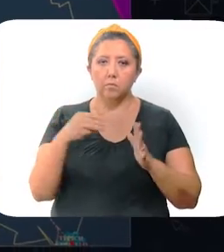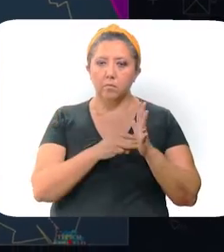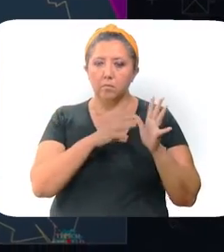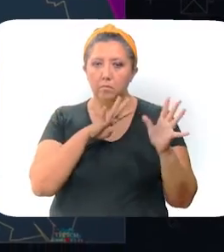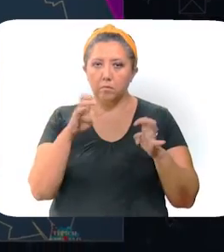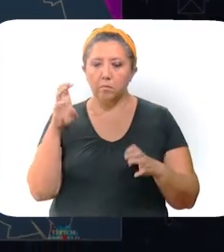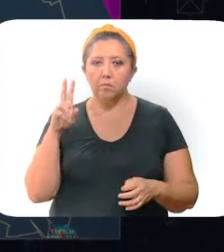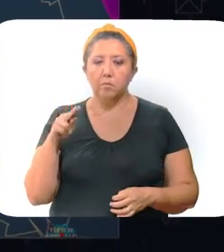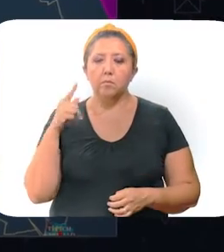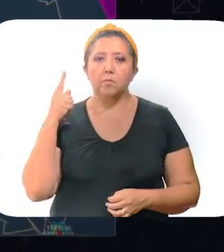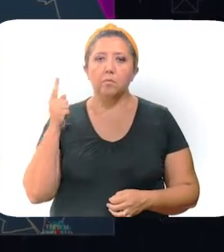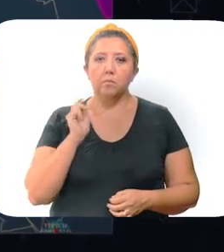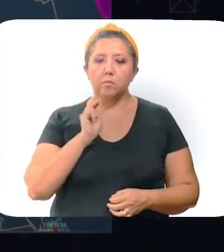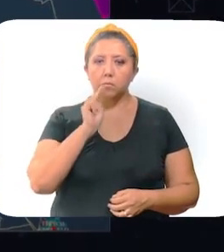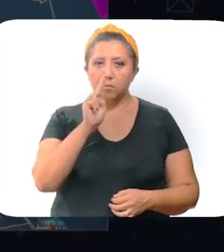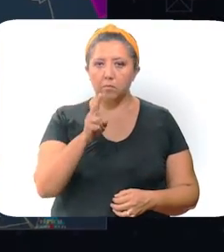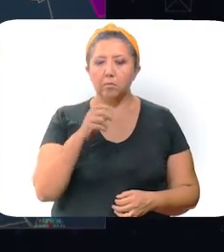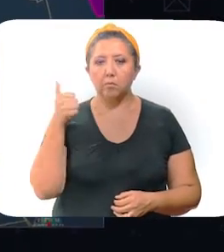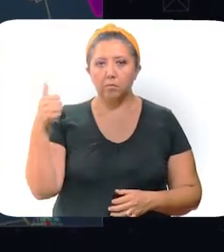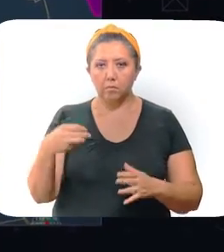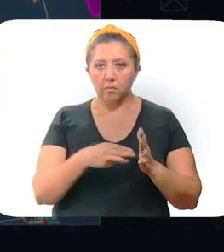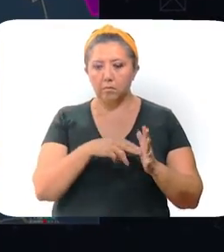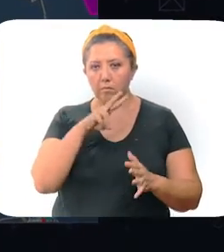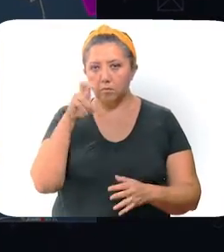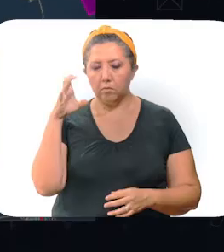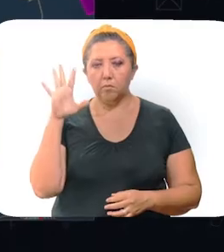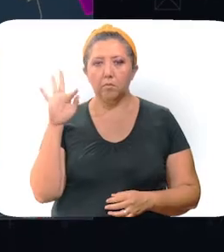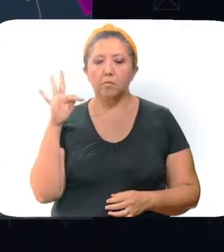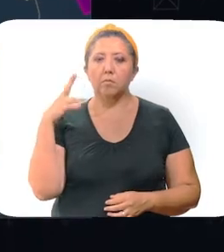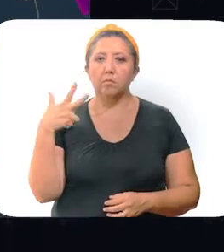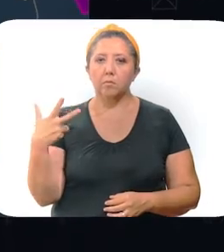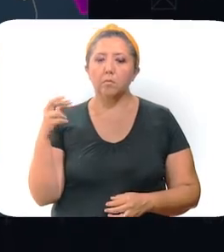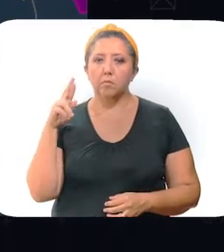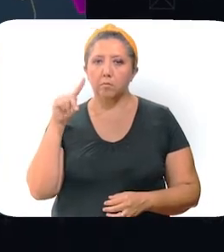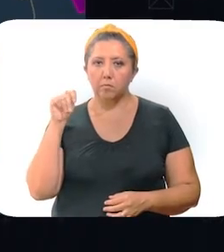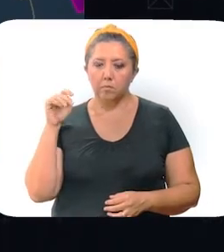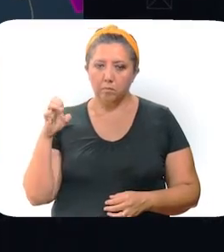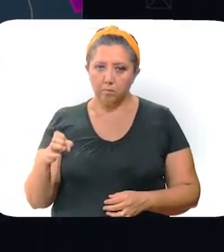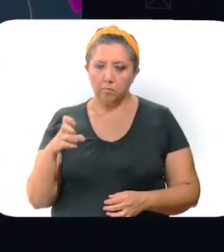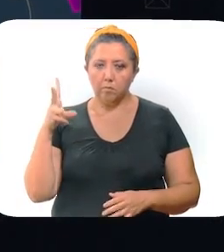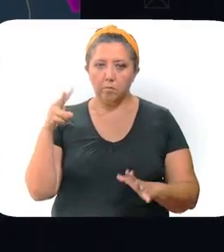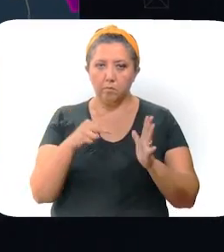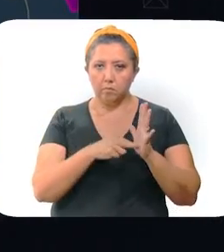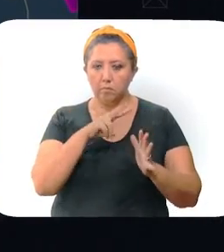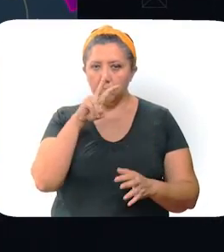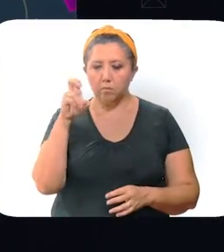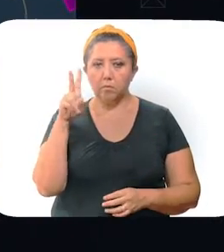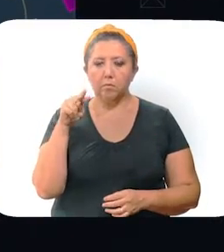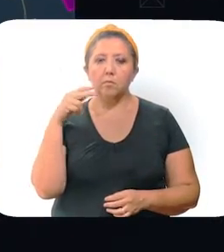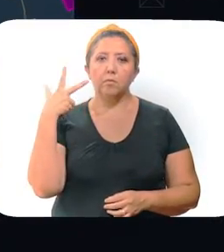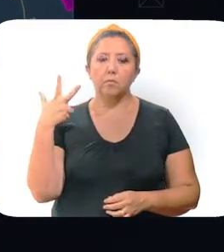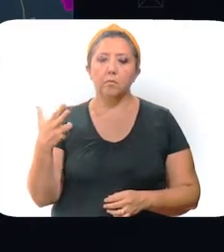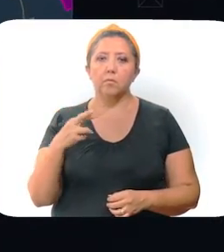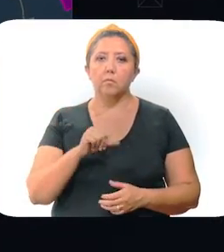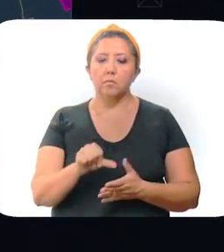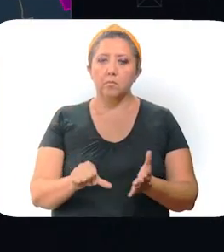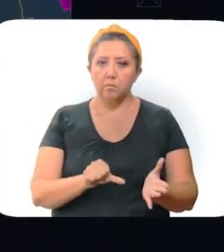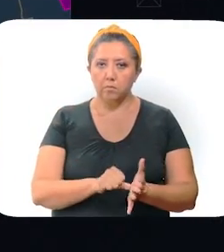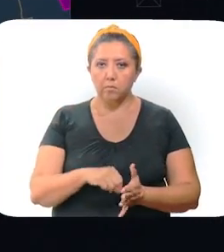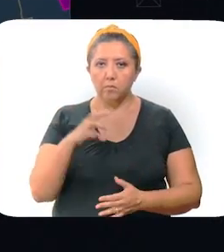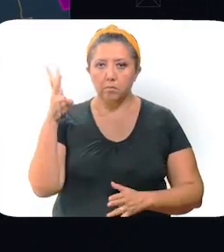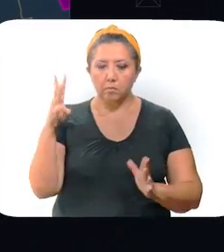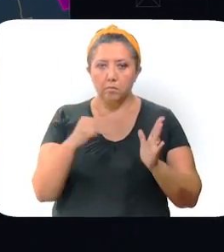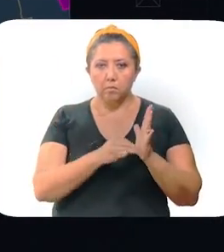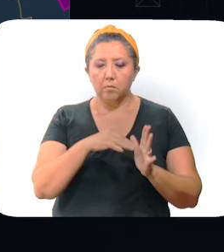.981 en la zona norte, 6.248 en la zona oriente, 2.288 en la zona centro,